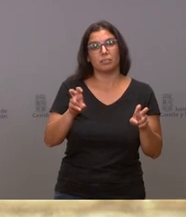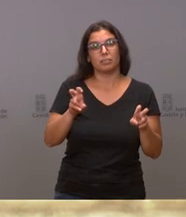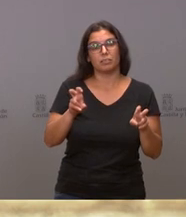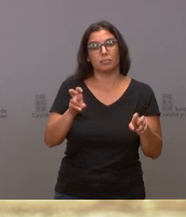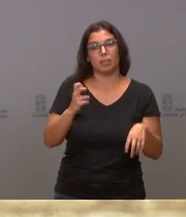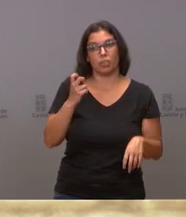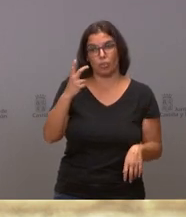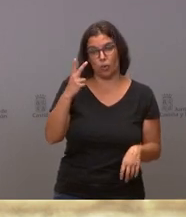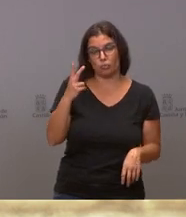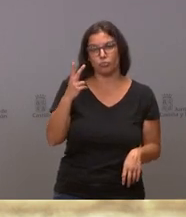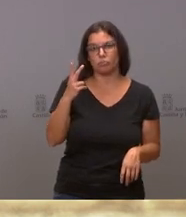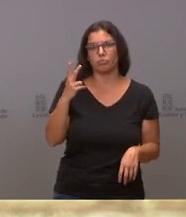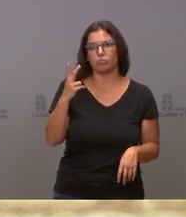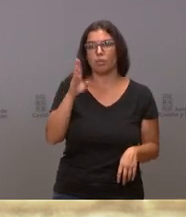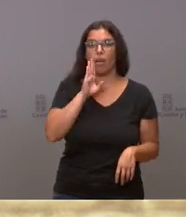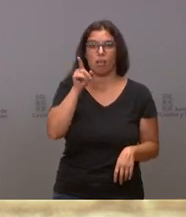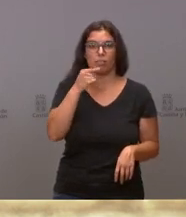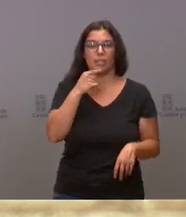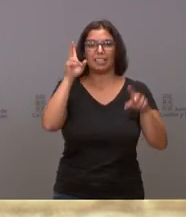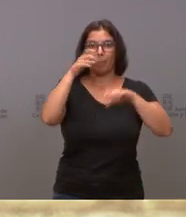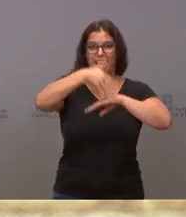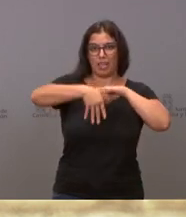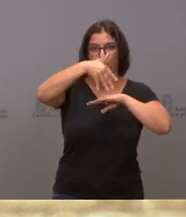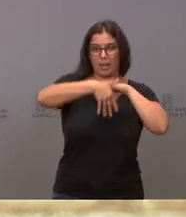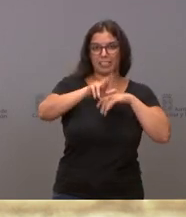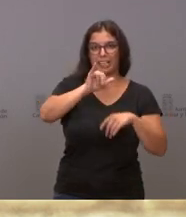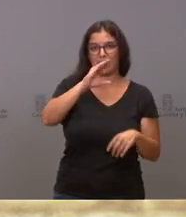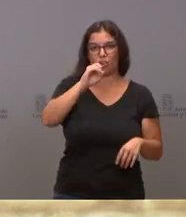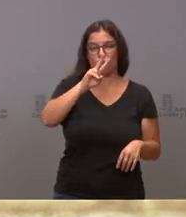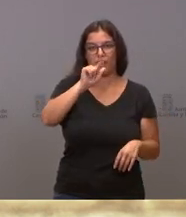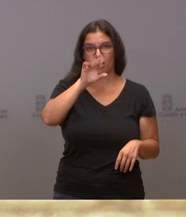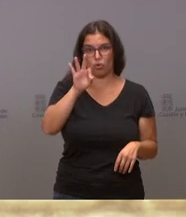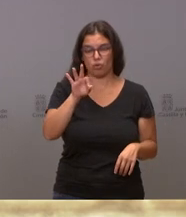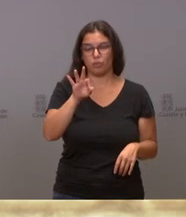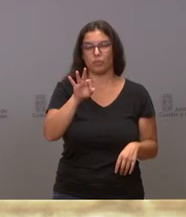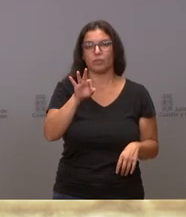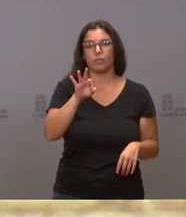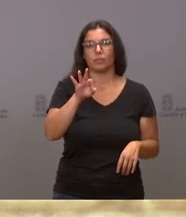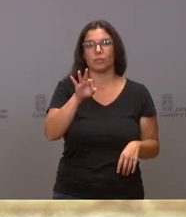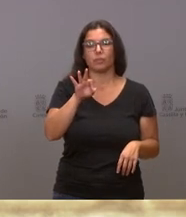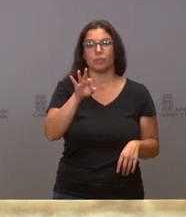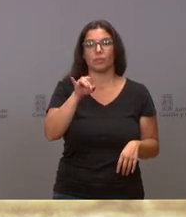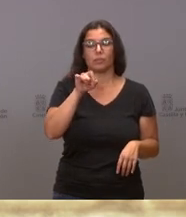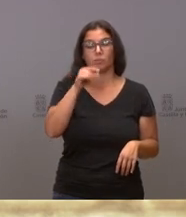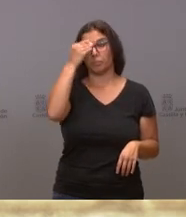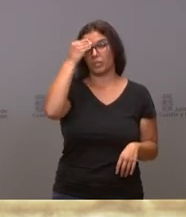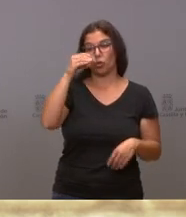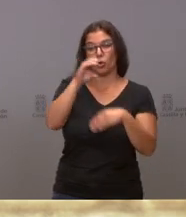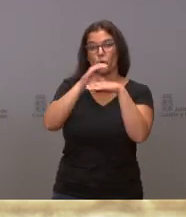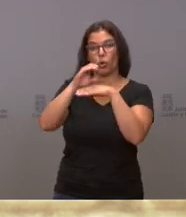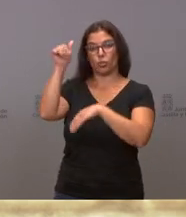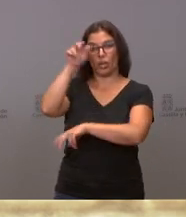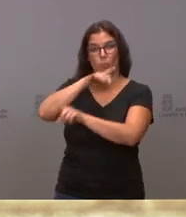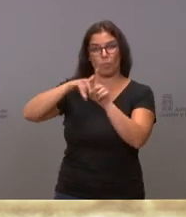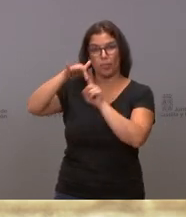puntuales que ya ha mencionado, el embalse de Rico Vallo, creo que el consejero de Medio Ambiente se ha